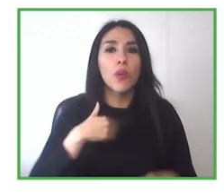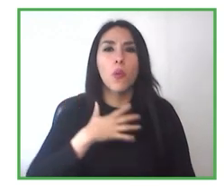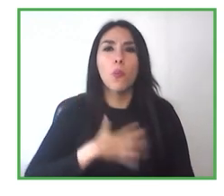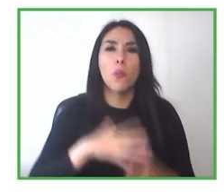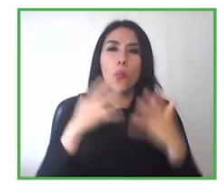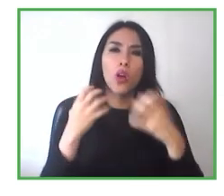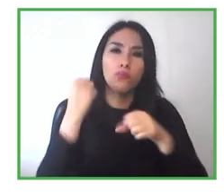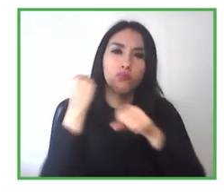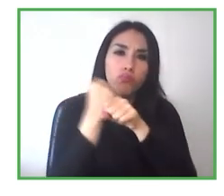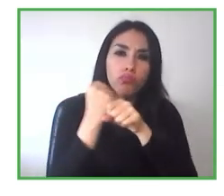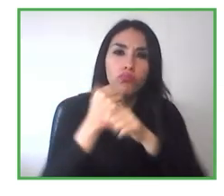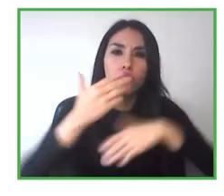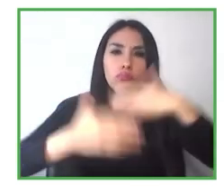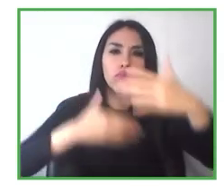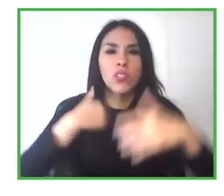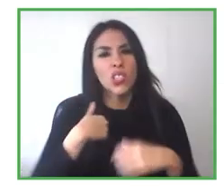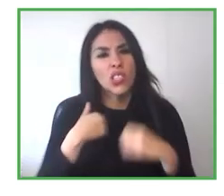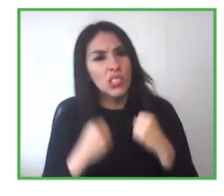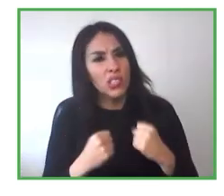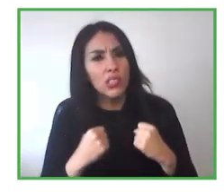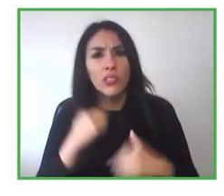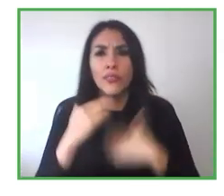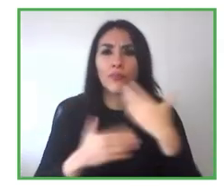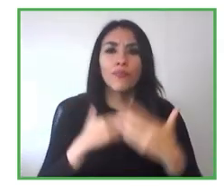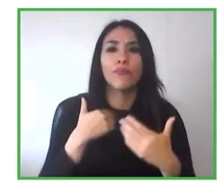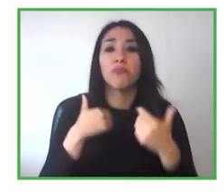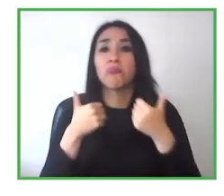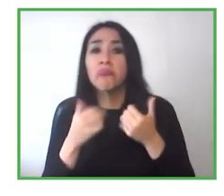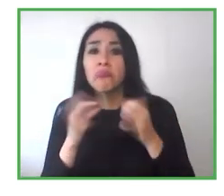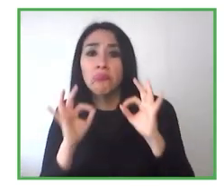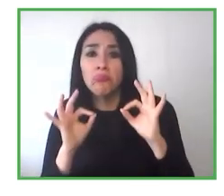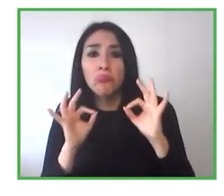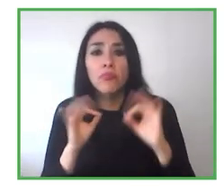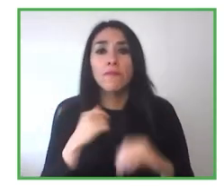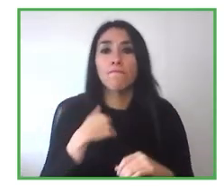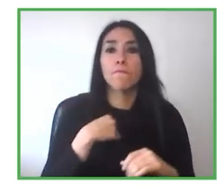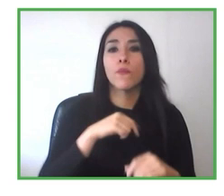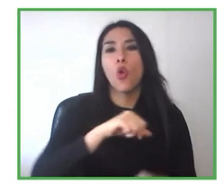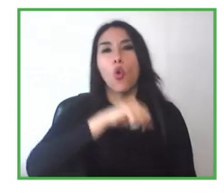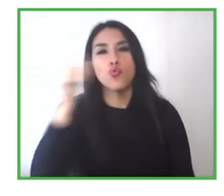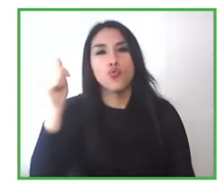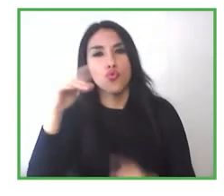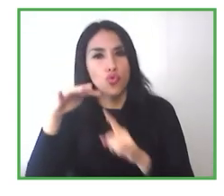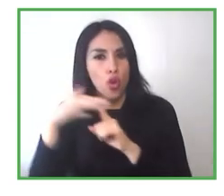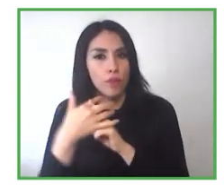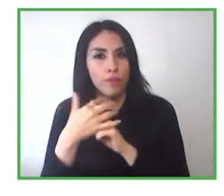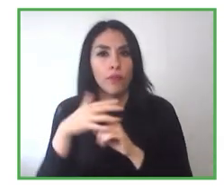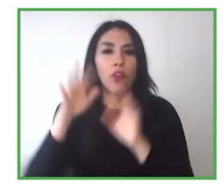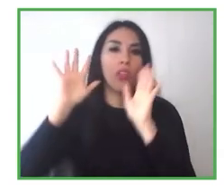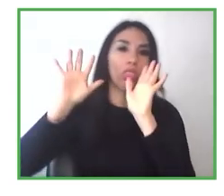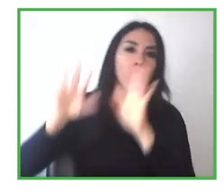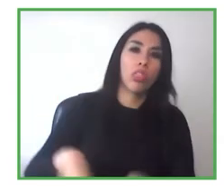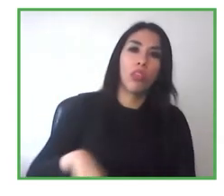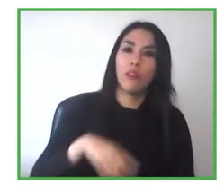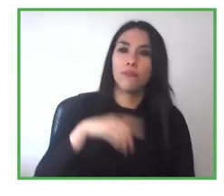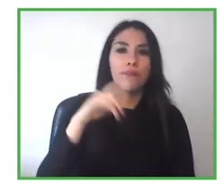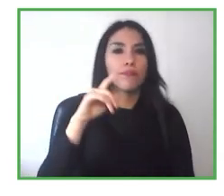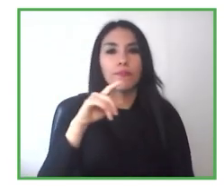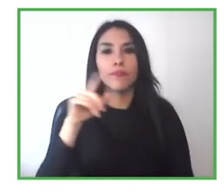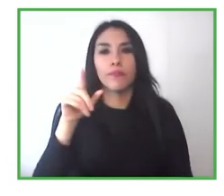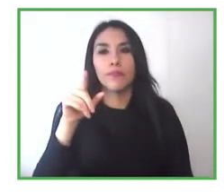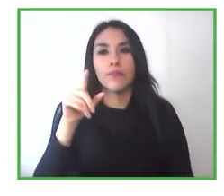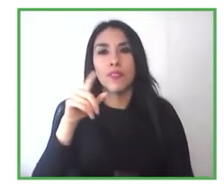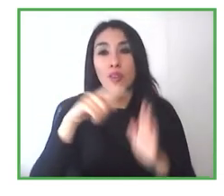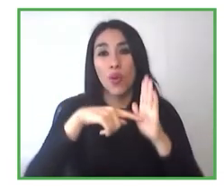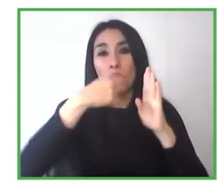que prefieren pagar el tema de, también a proyectos de inclusión laboral, a lo mejor también